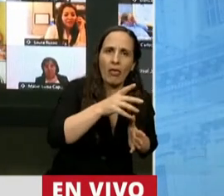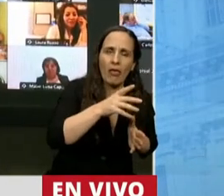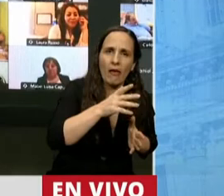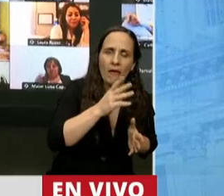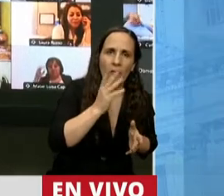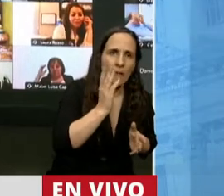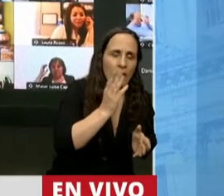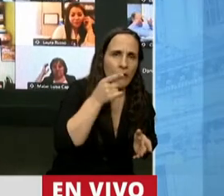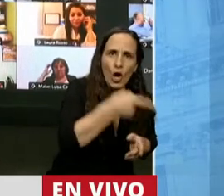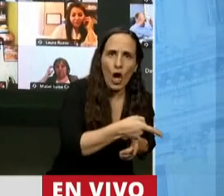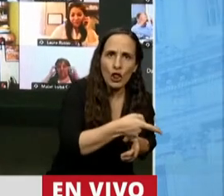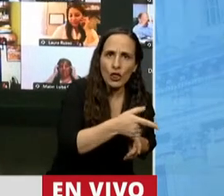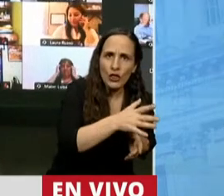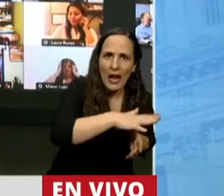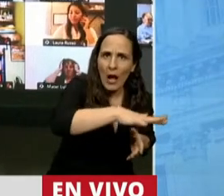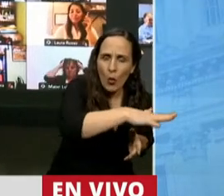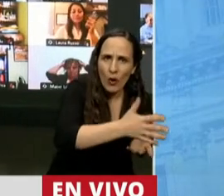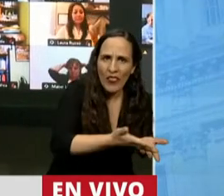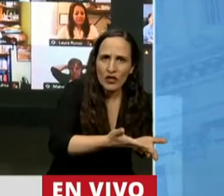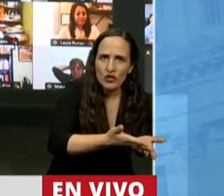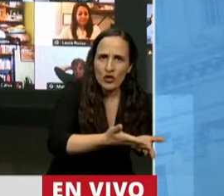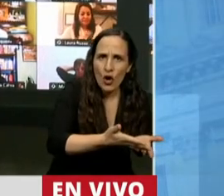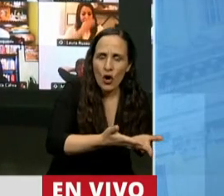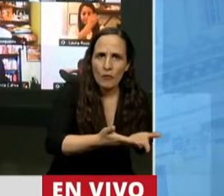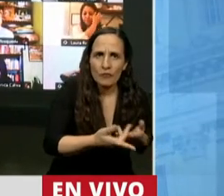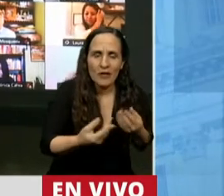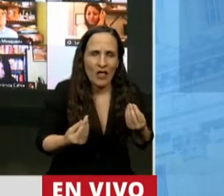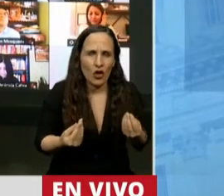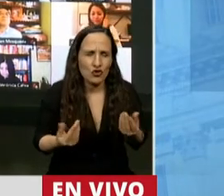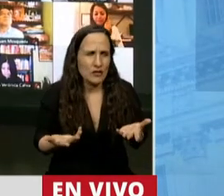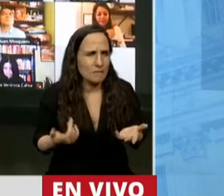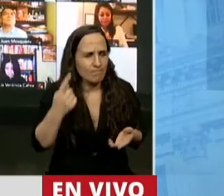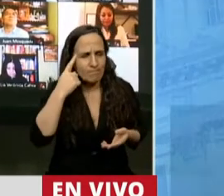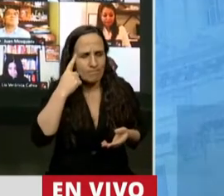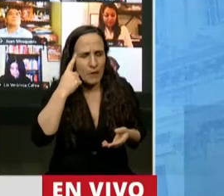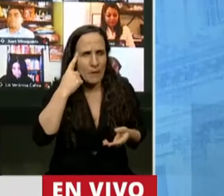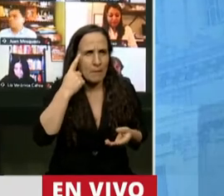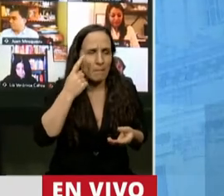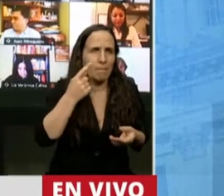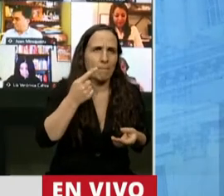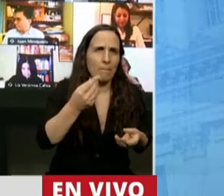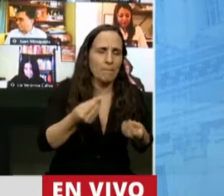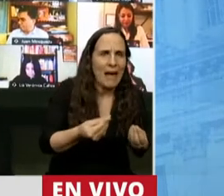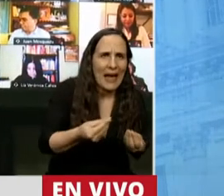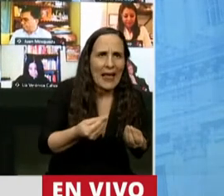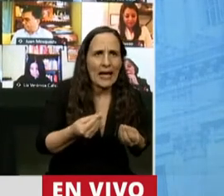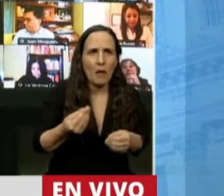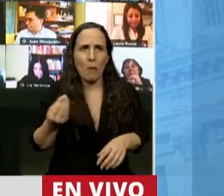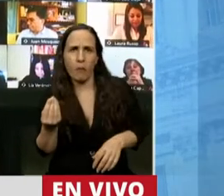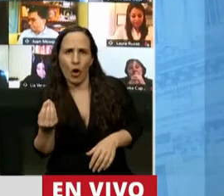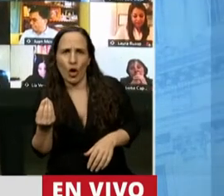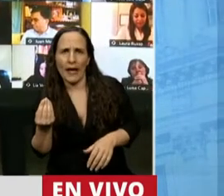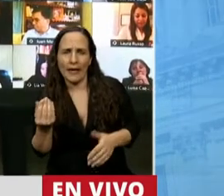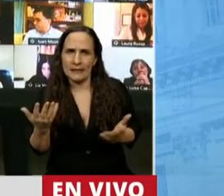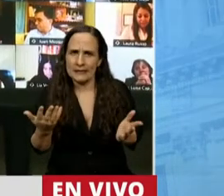¿Para qué y por qué es difícil de explicar entonces, o por lo menos para mí es difícil de explicar entonces para con los diputados de